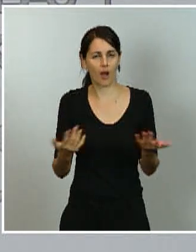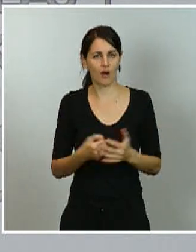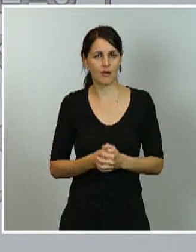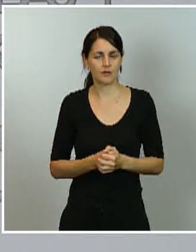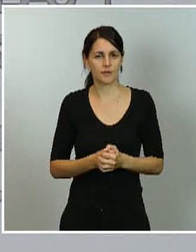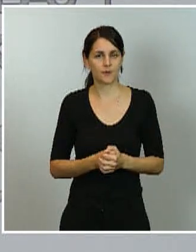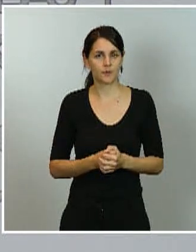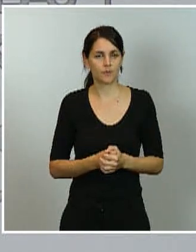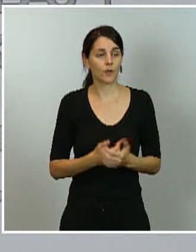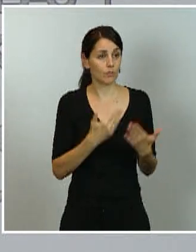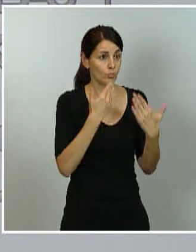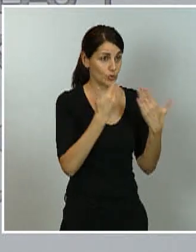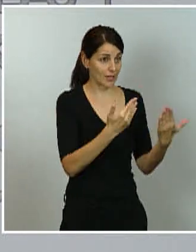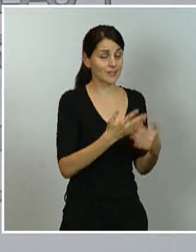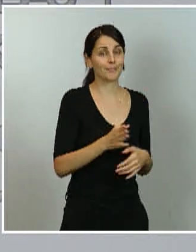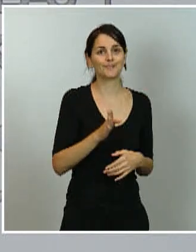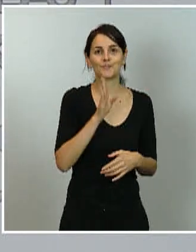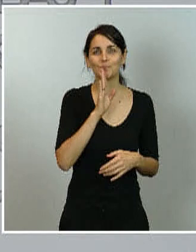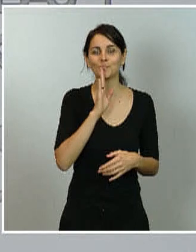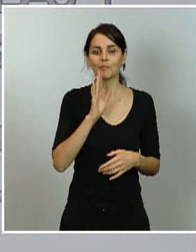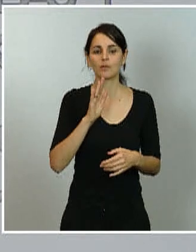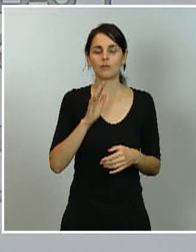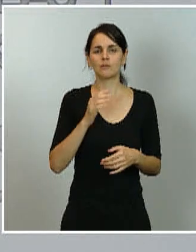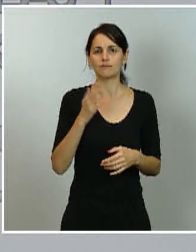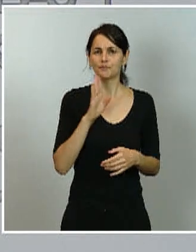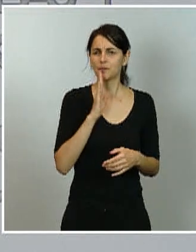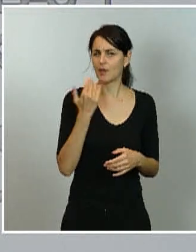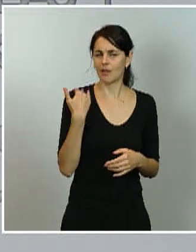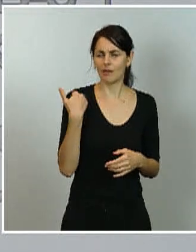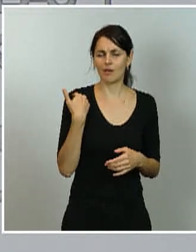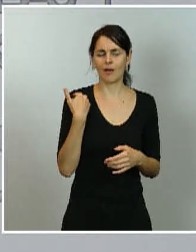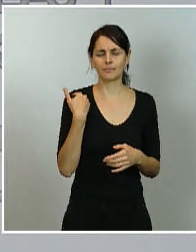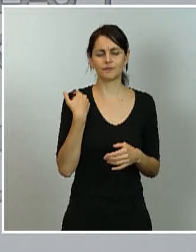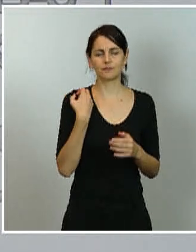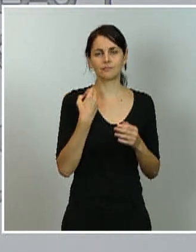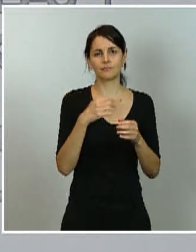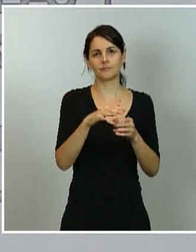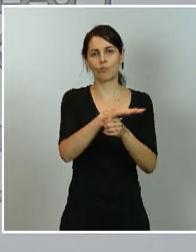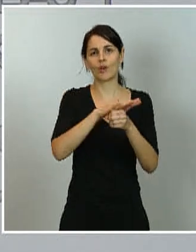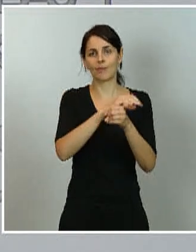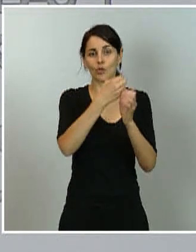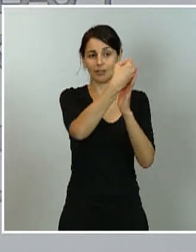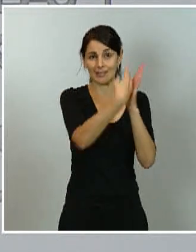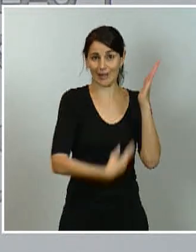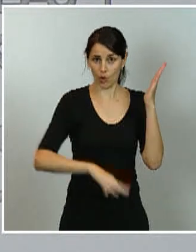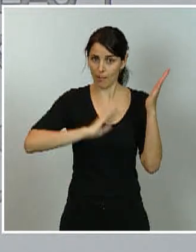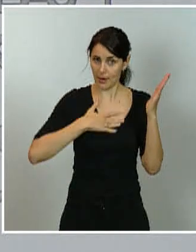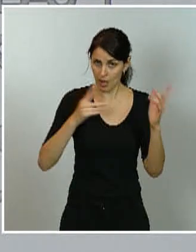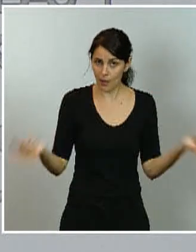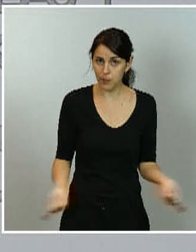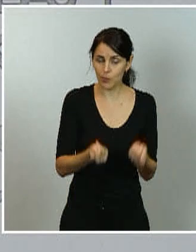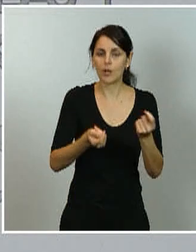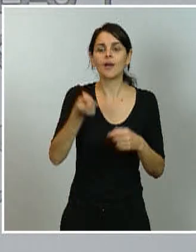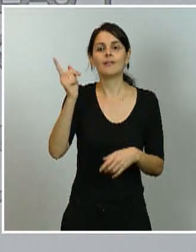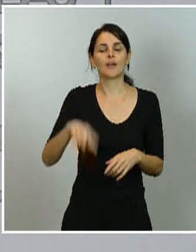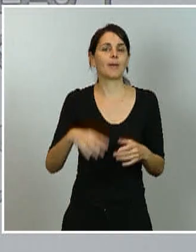la lista de municipios la daremos a conocer mañana. También los detalles técnicos y los índices concretos y de donde sí que